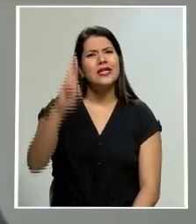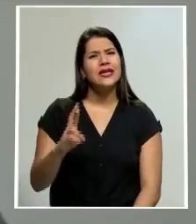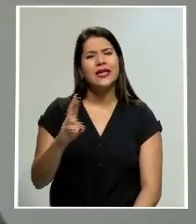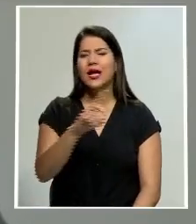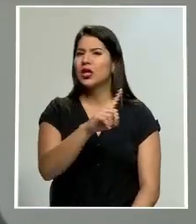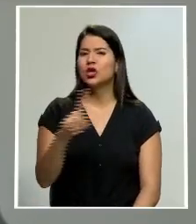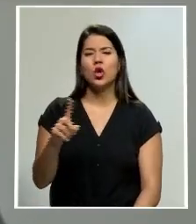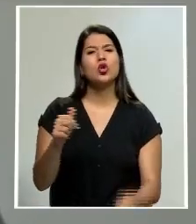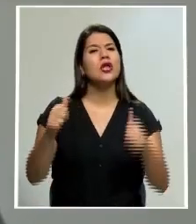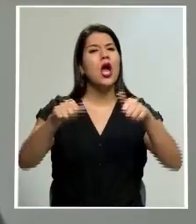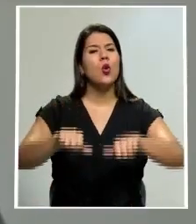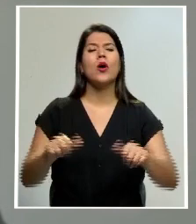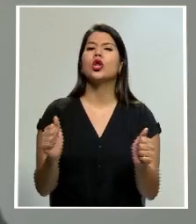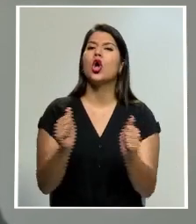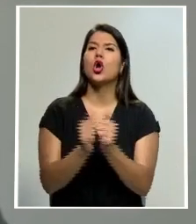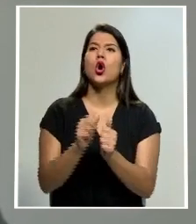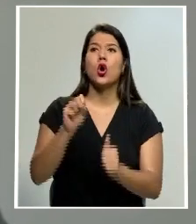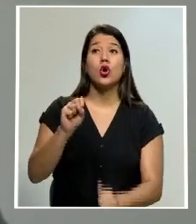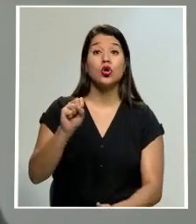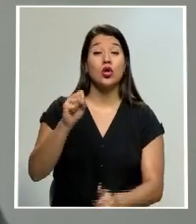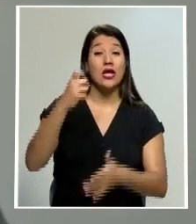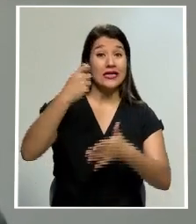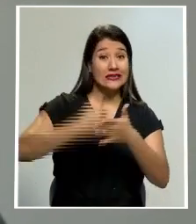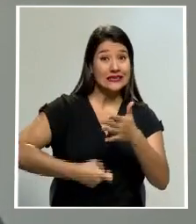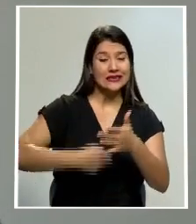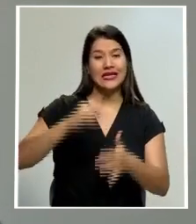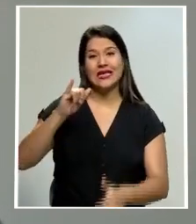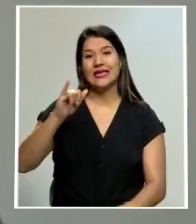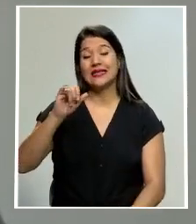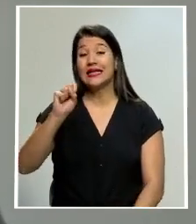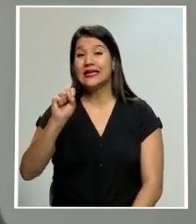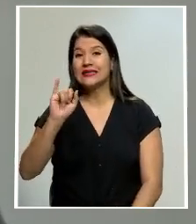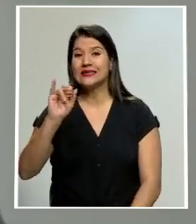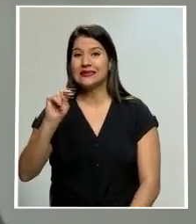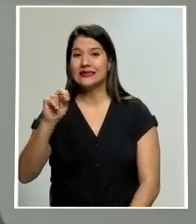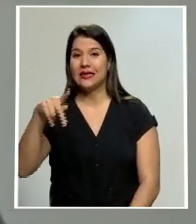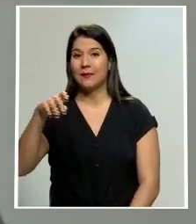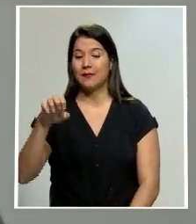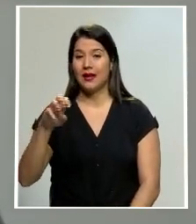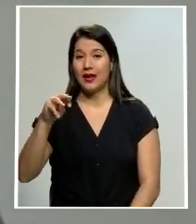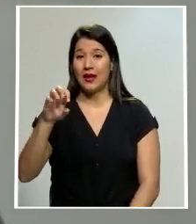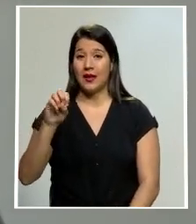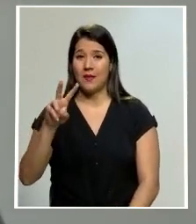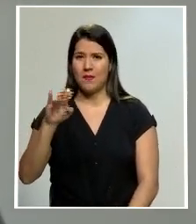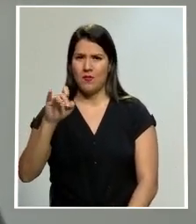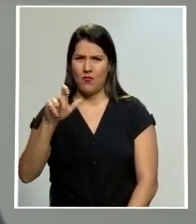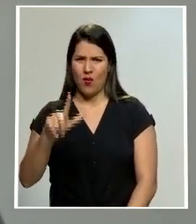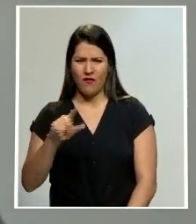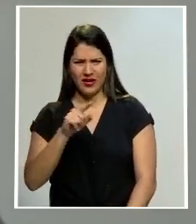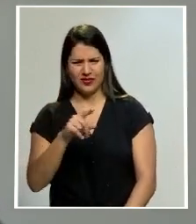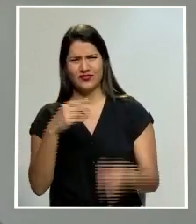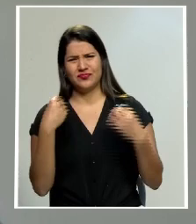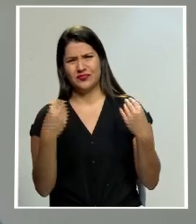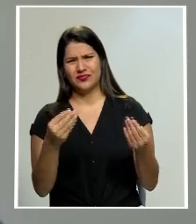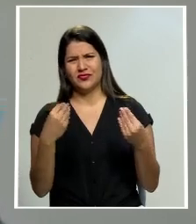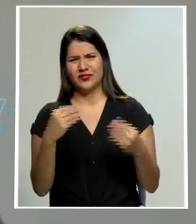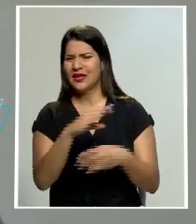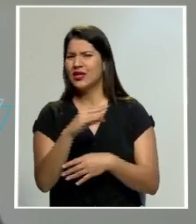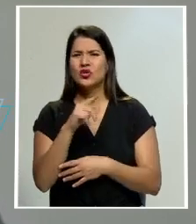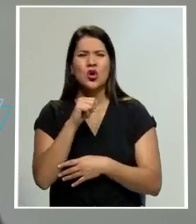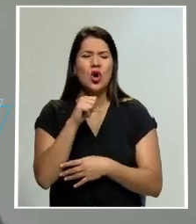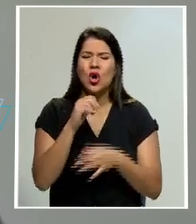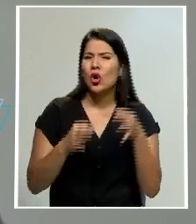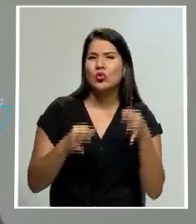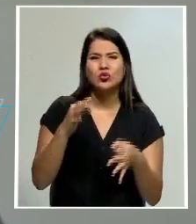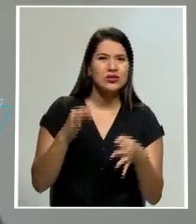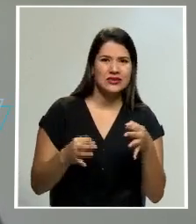contra del impuesto al SINPE móvil. Este tipo de decisiones del Ministerio de Hacienda no solo es un absurdo, sino que es una injusticia a las más grandes contra